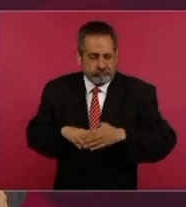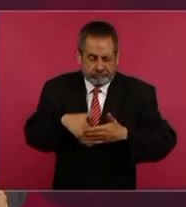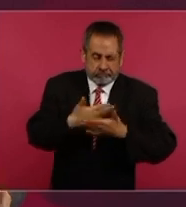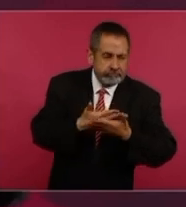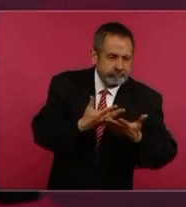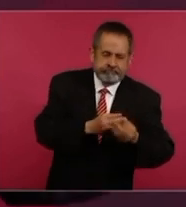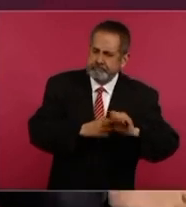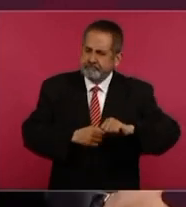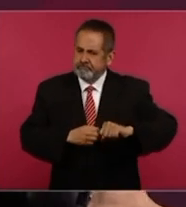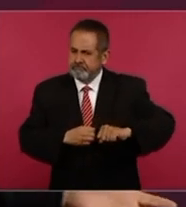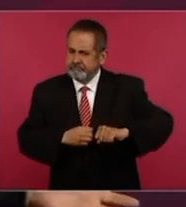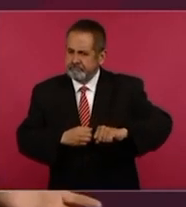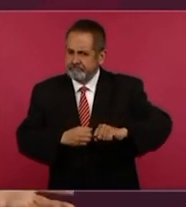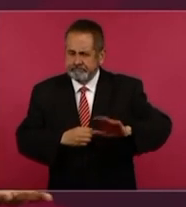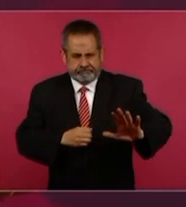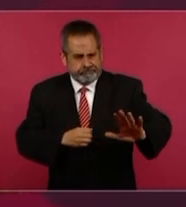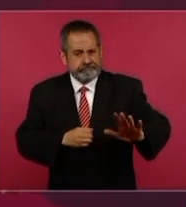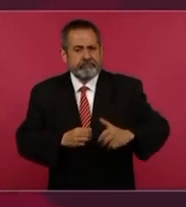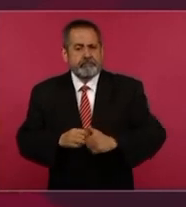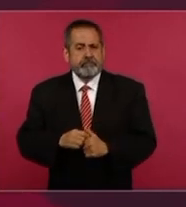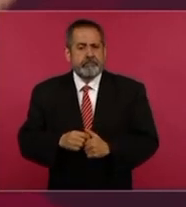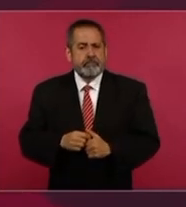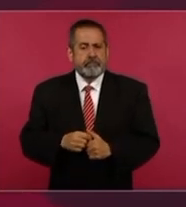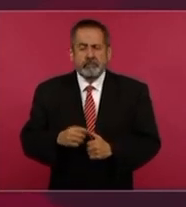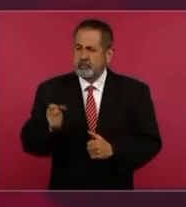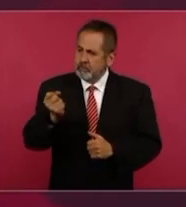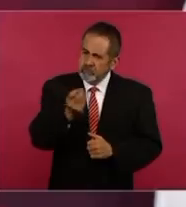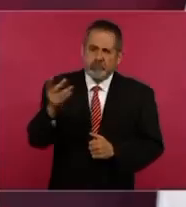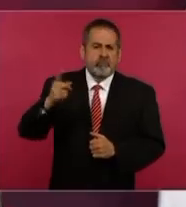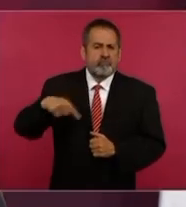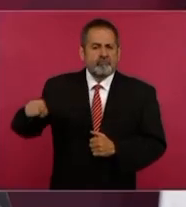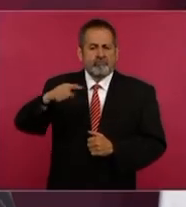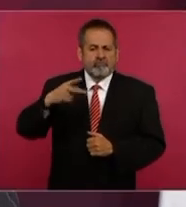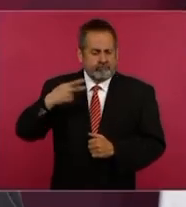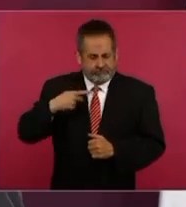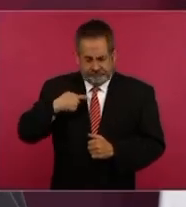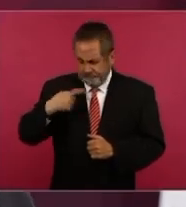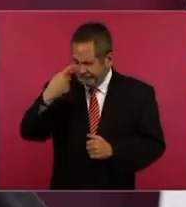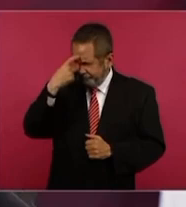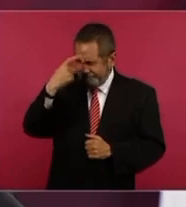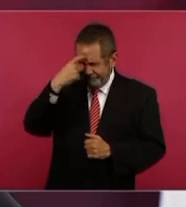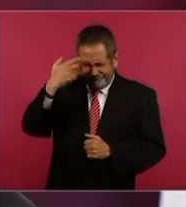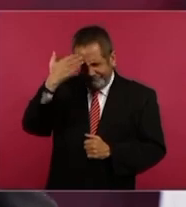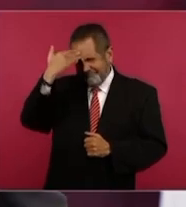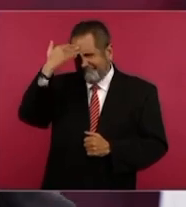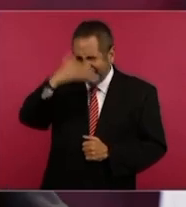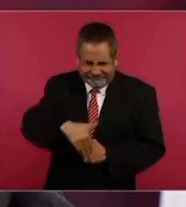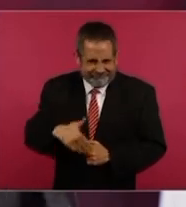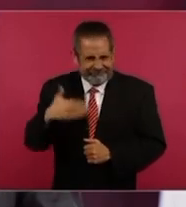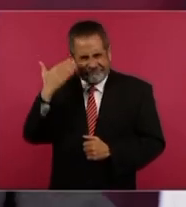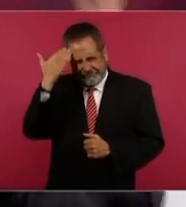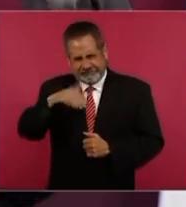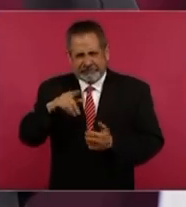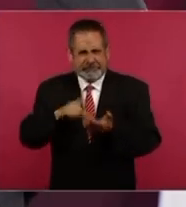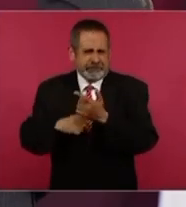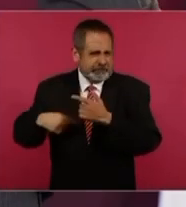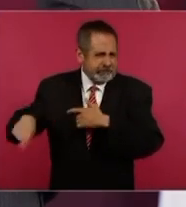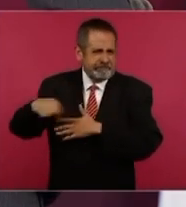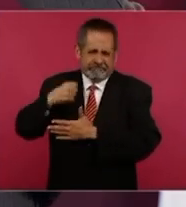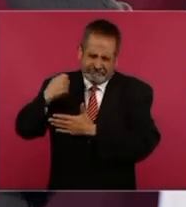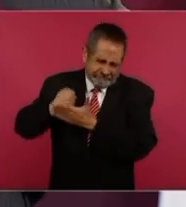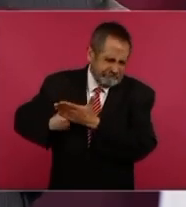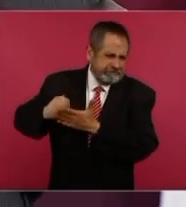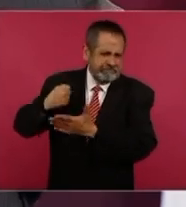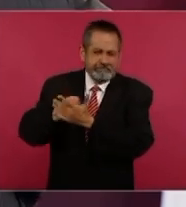Entonces, hay gente muy consciente que viene luchando